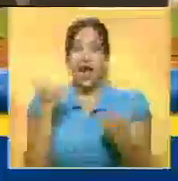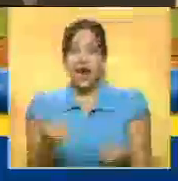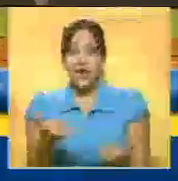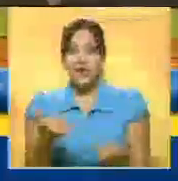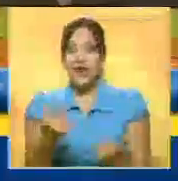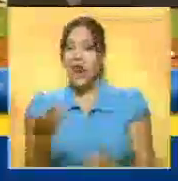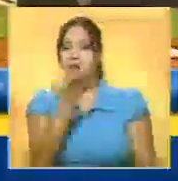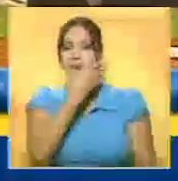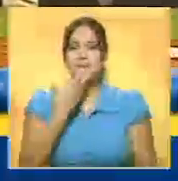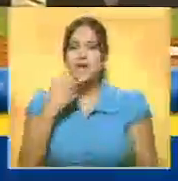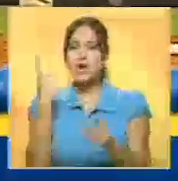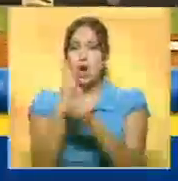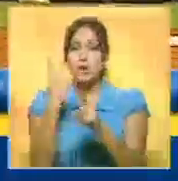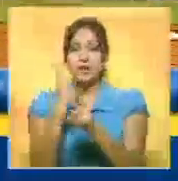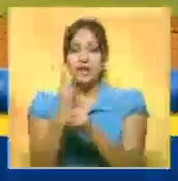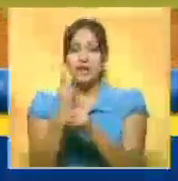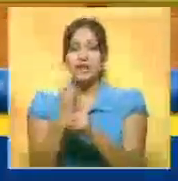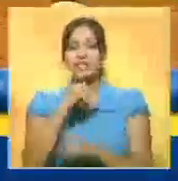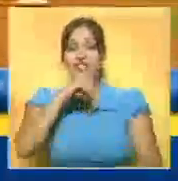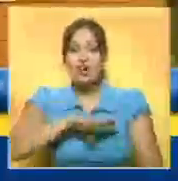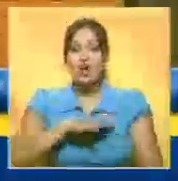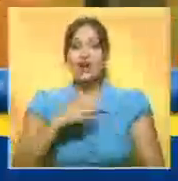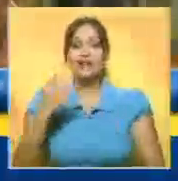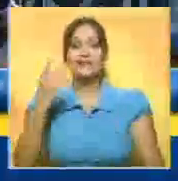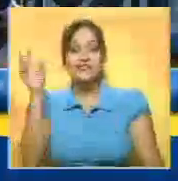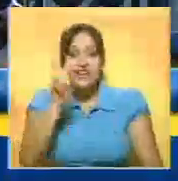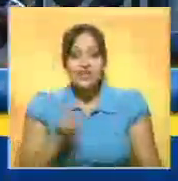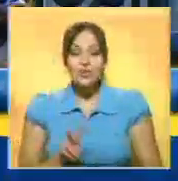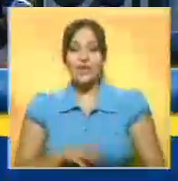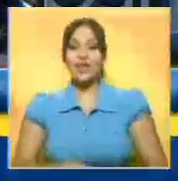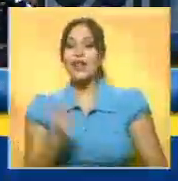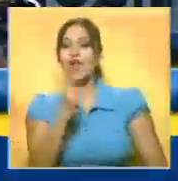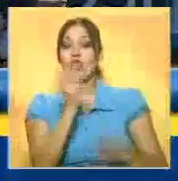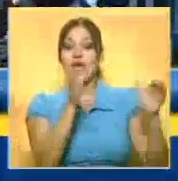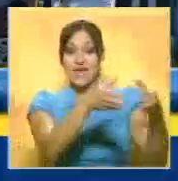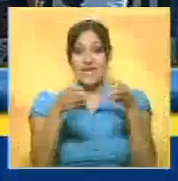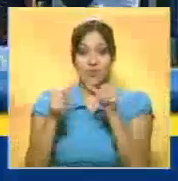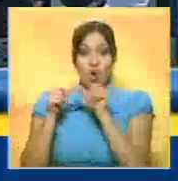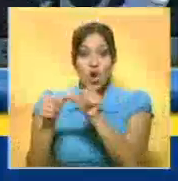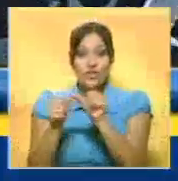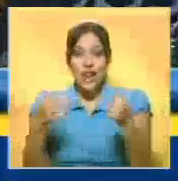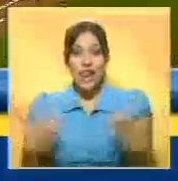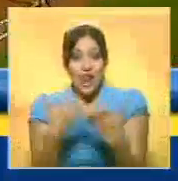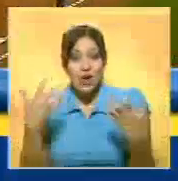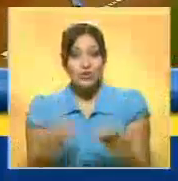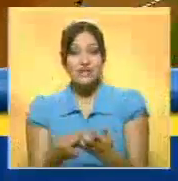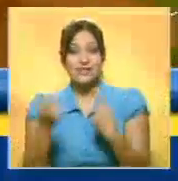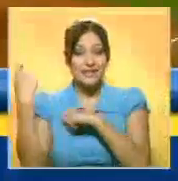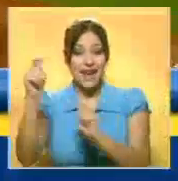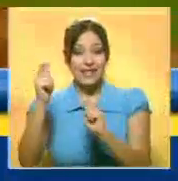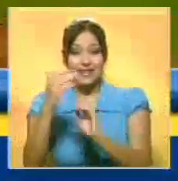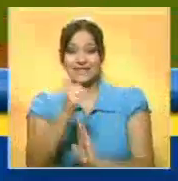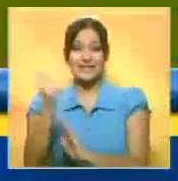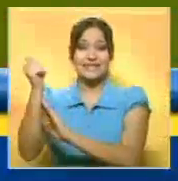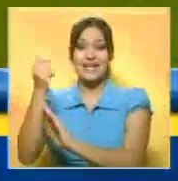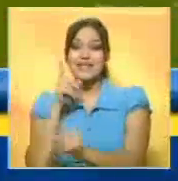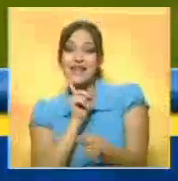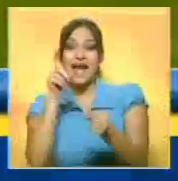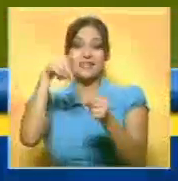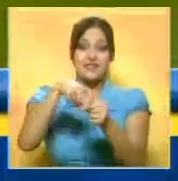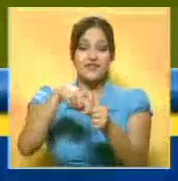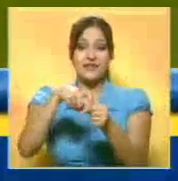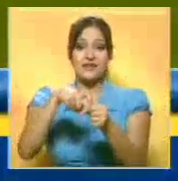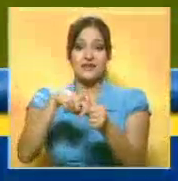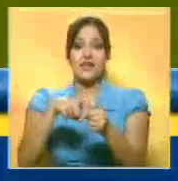una de las mejores temporadas de su carrera en Venezuela. Ambos equipos continúan en la lucha por cazar la cima de la tabla de clasificación